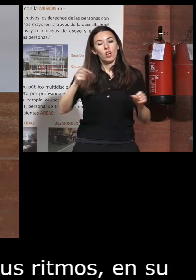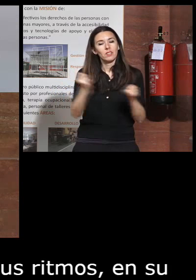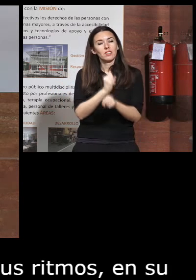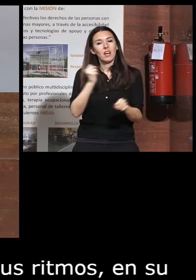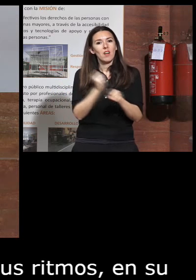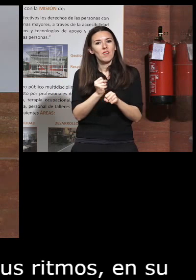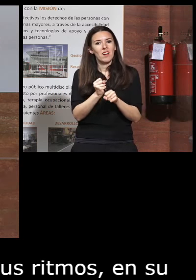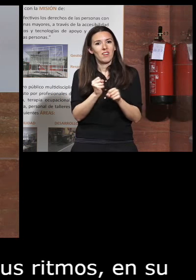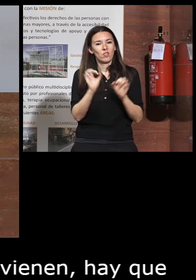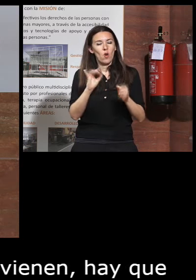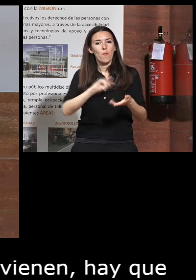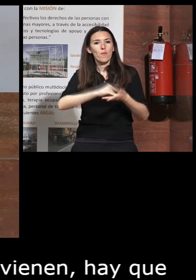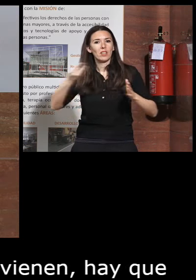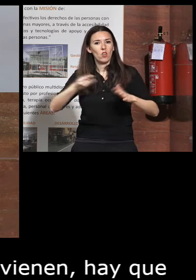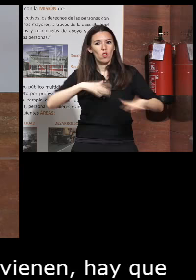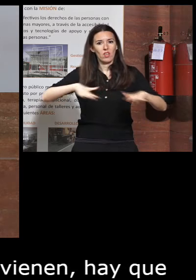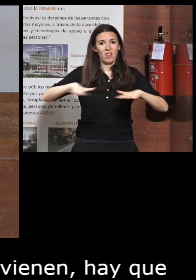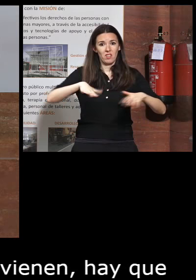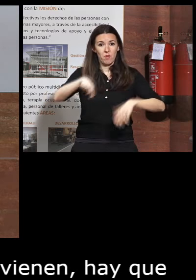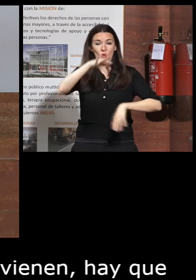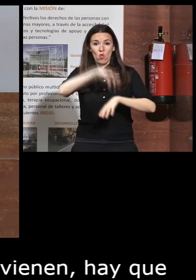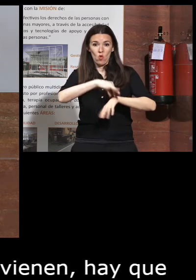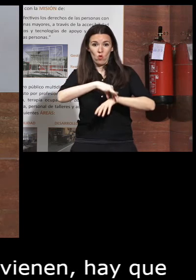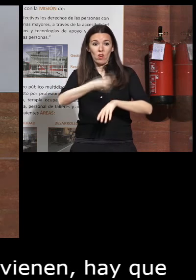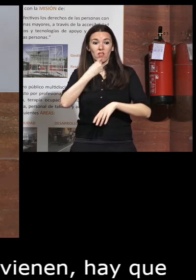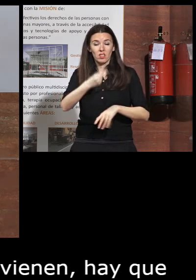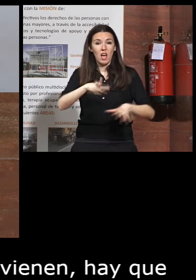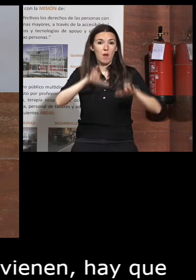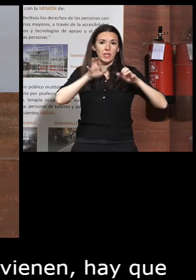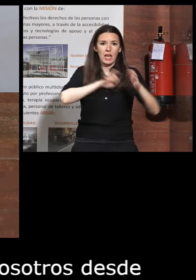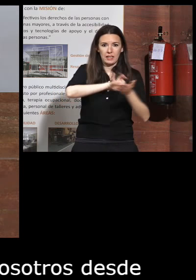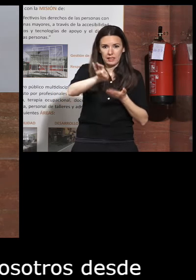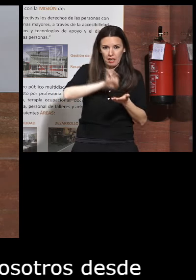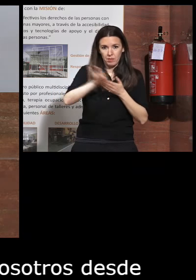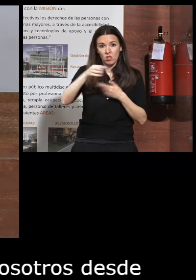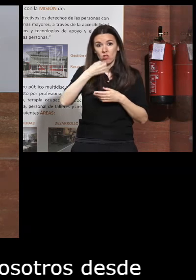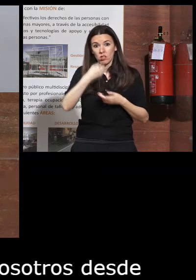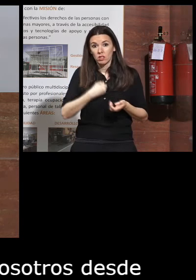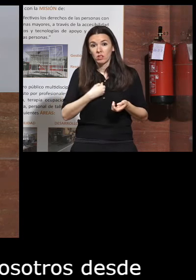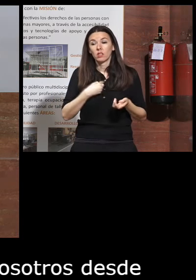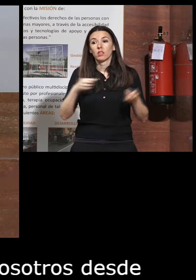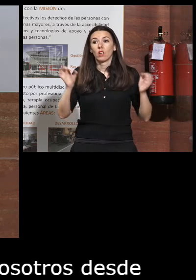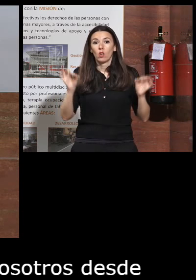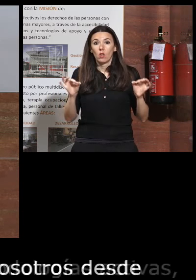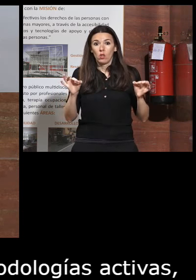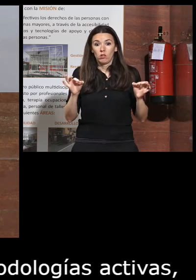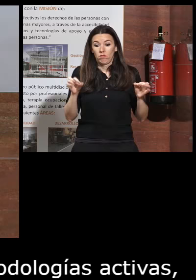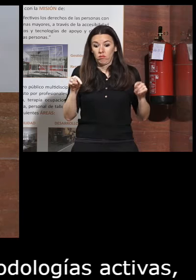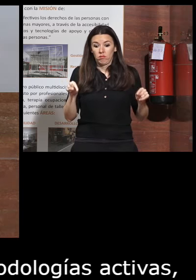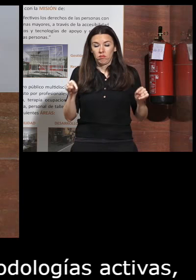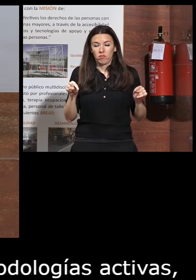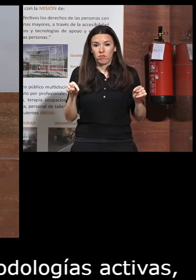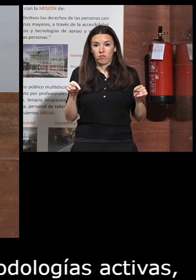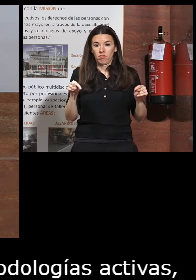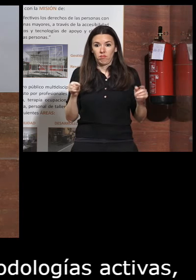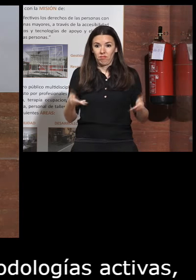desde esas metodologías activas que la doctora Pinanzo también nos aludía desde ese aprendizaje y servicio entonces desde aquí desde luego os